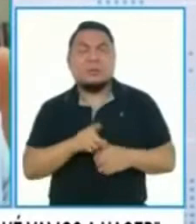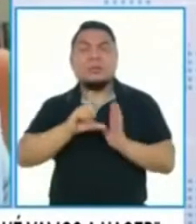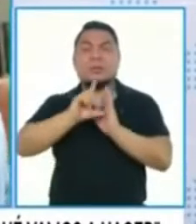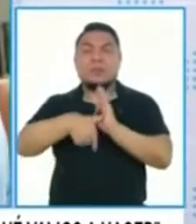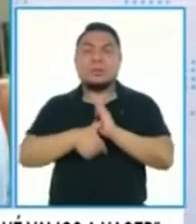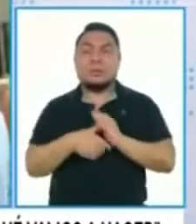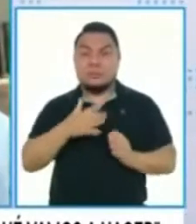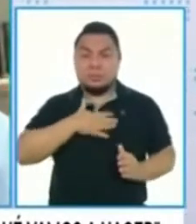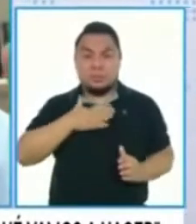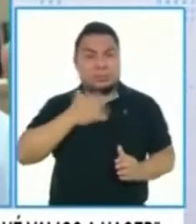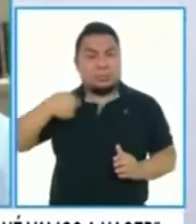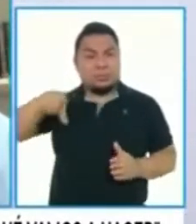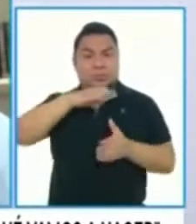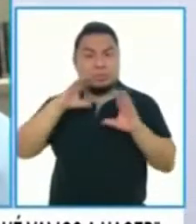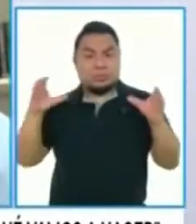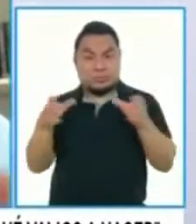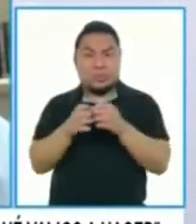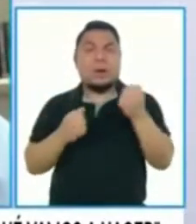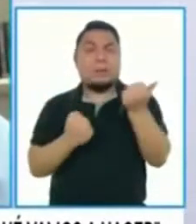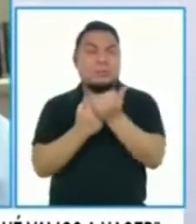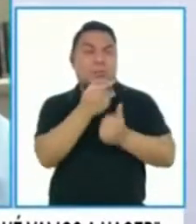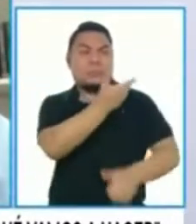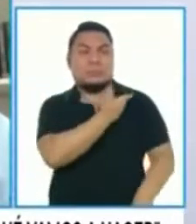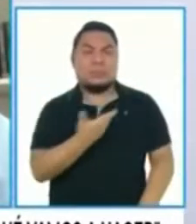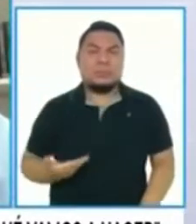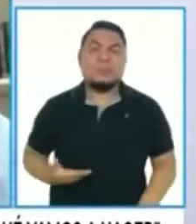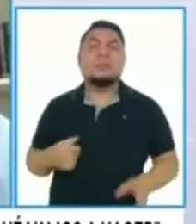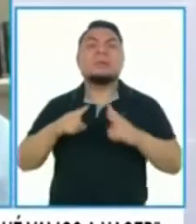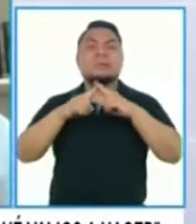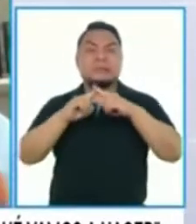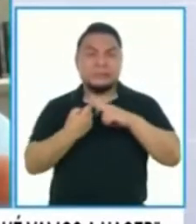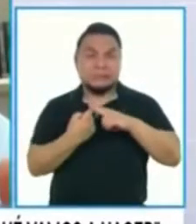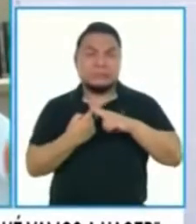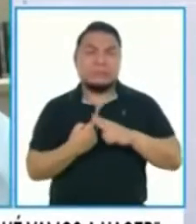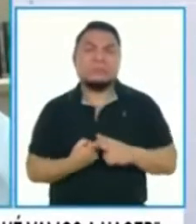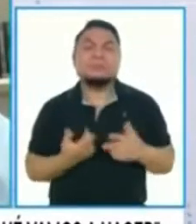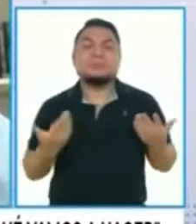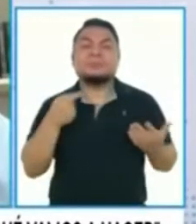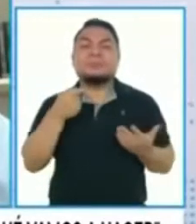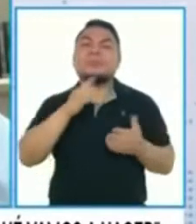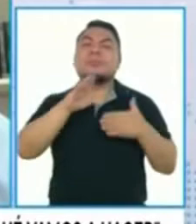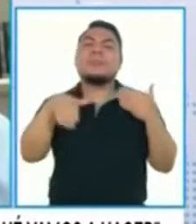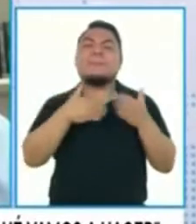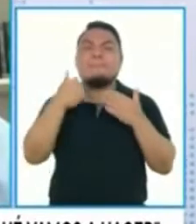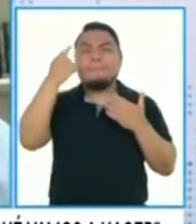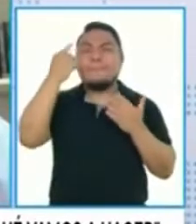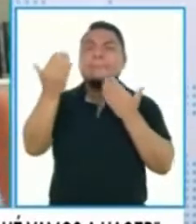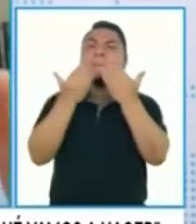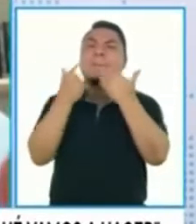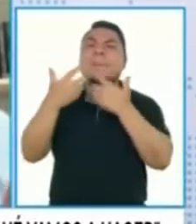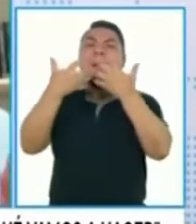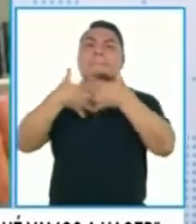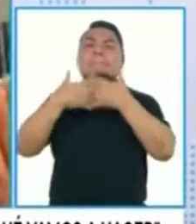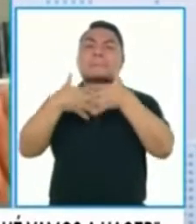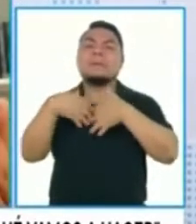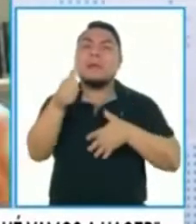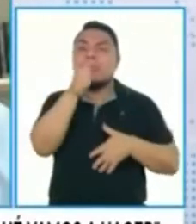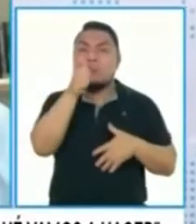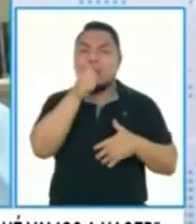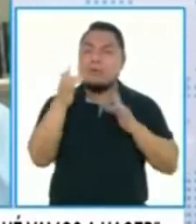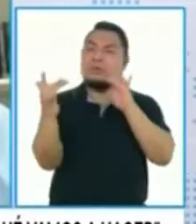Luego nosotros, con el apoyo del presidente, iniciamos las tratativas con la empresa privada.